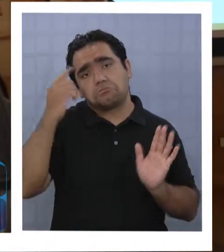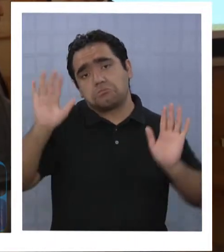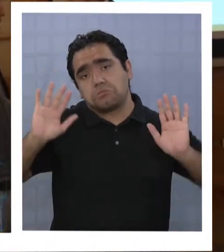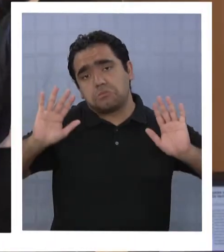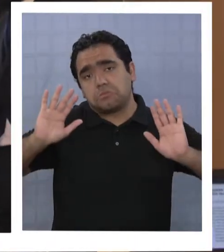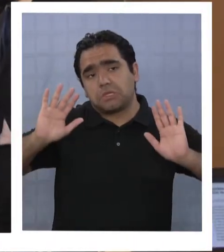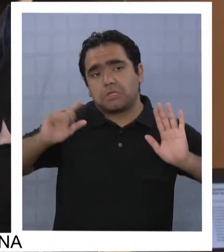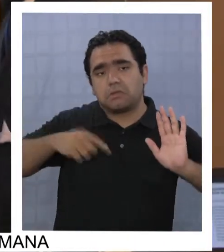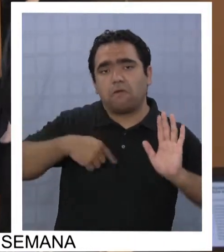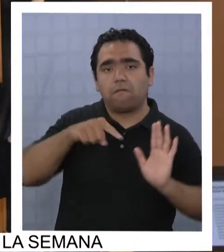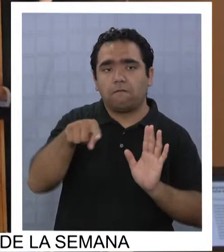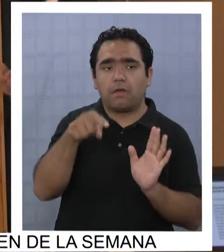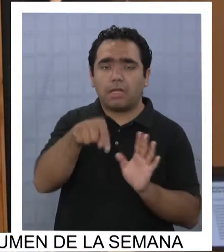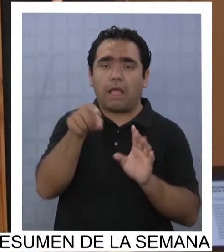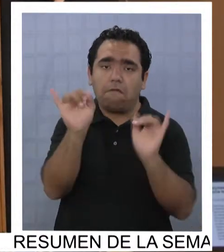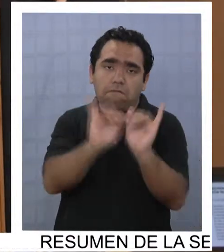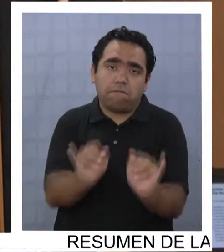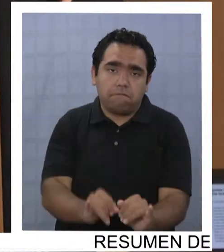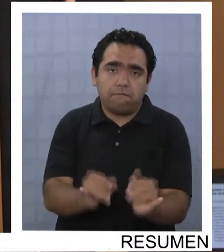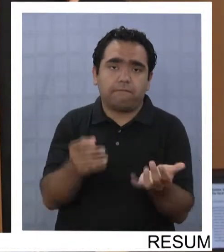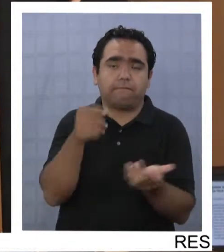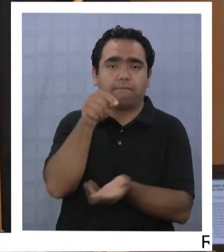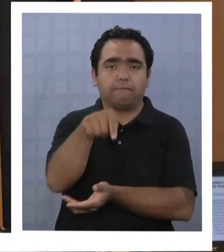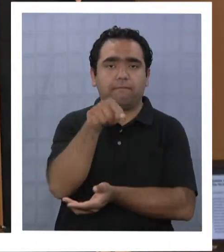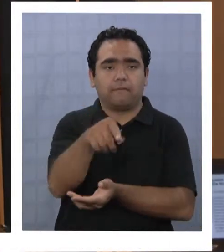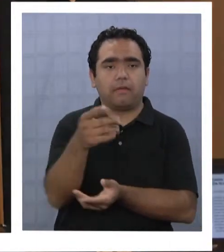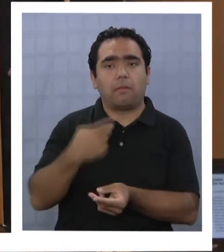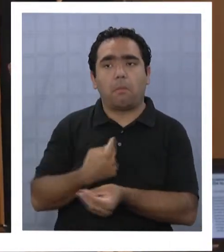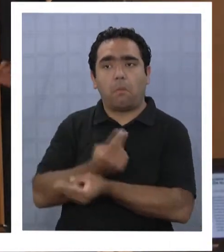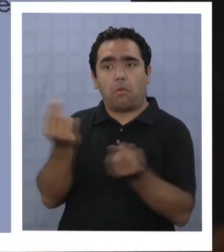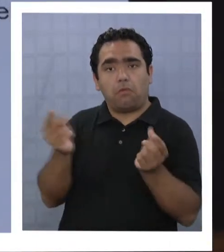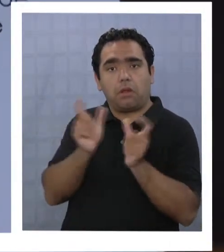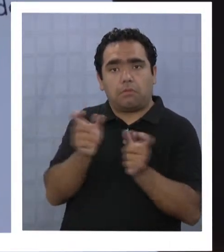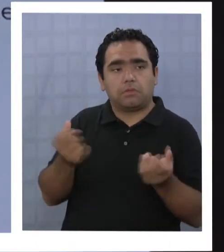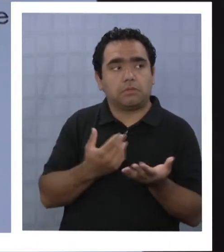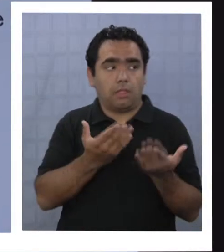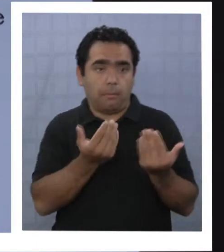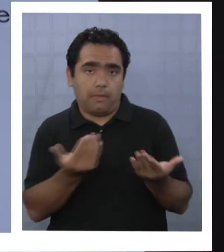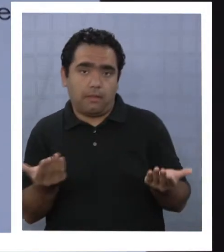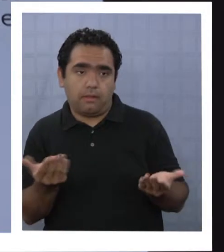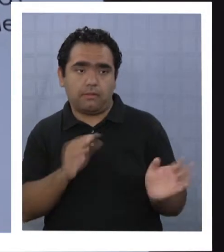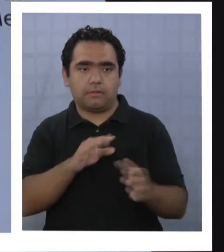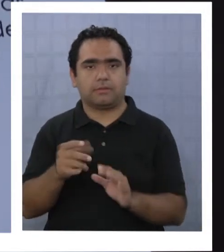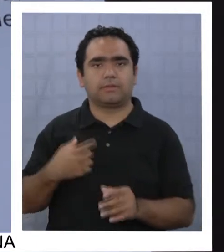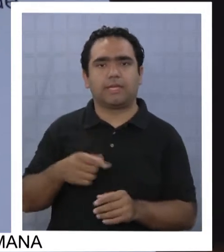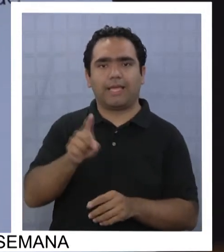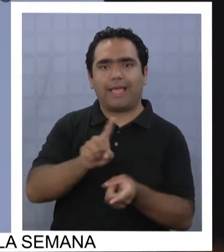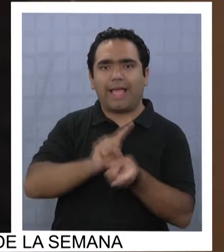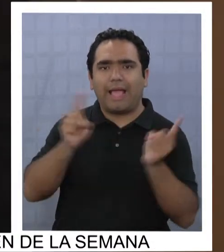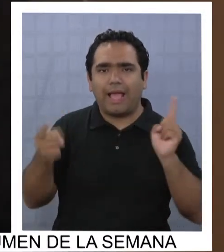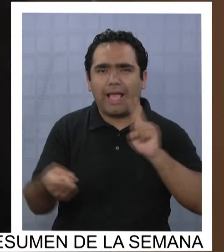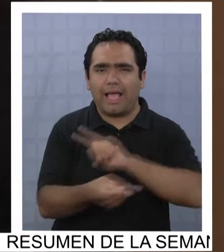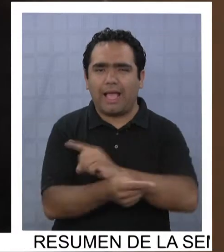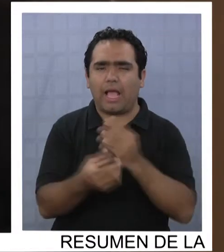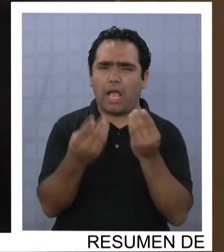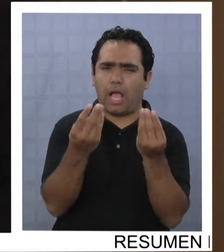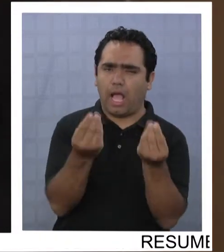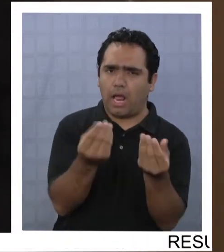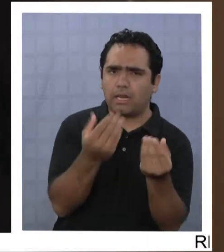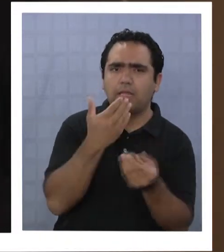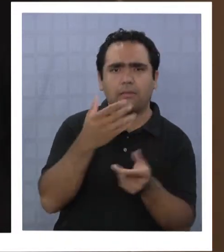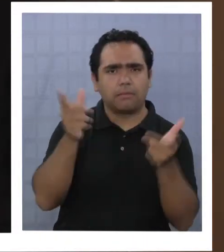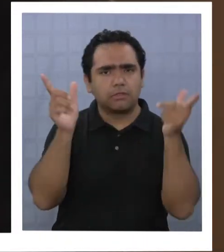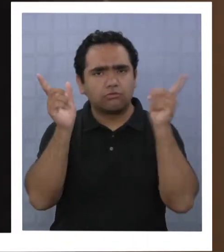este aspecto el público está esperando. Una transformación en la calidad de la imagen y